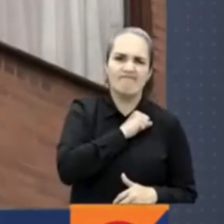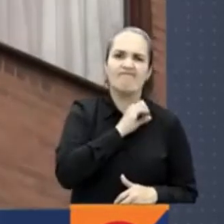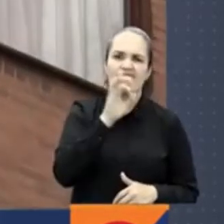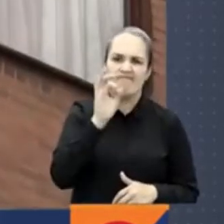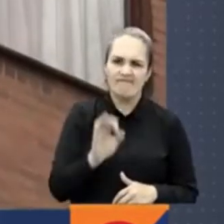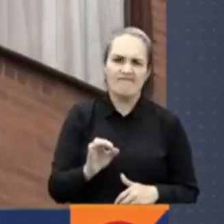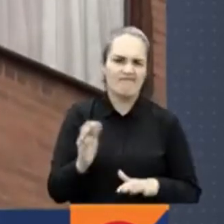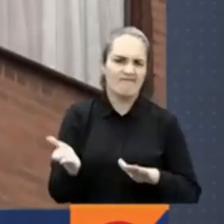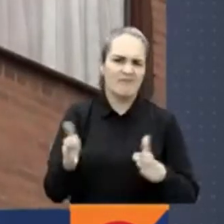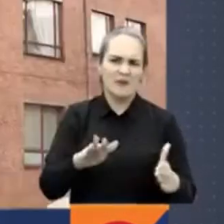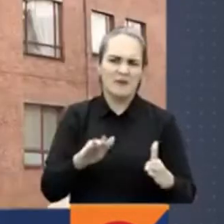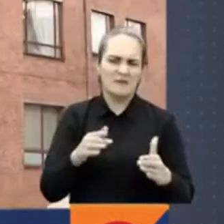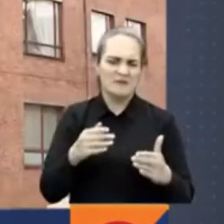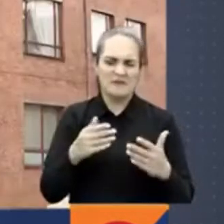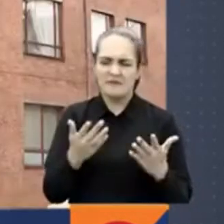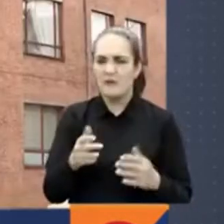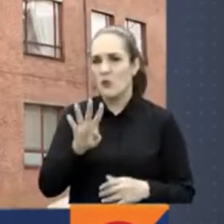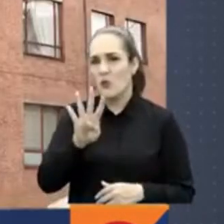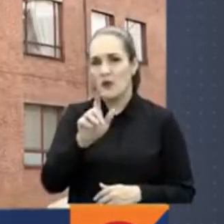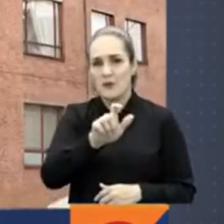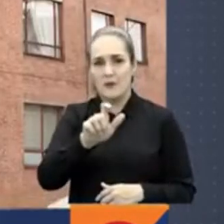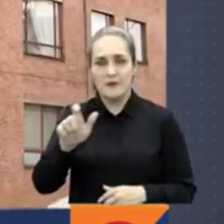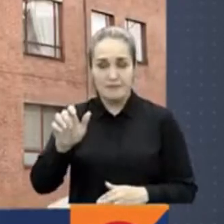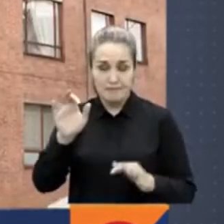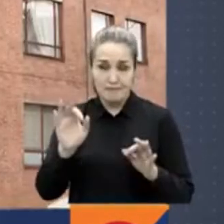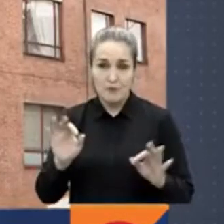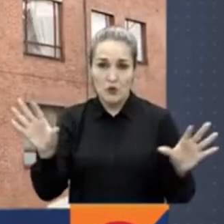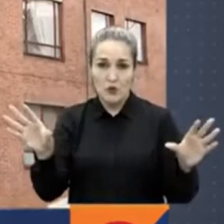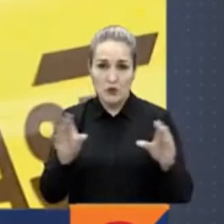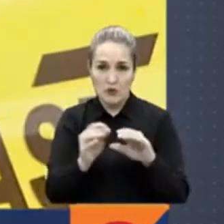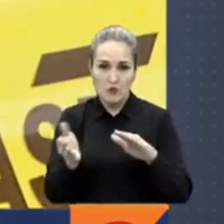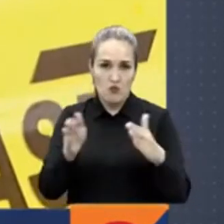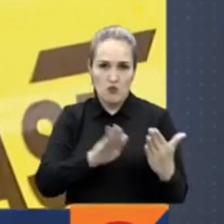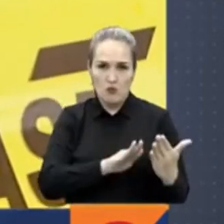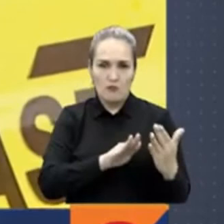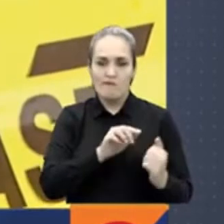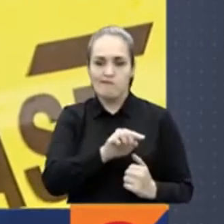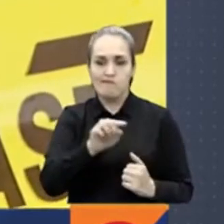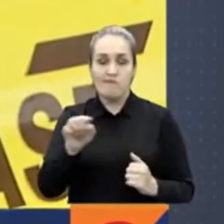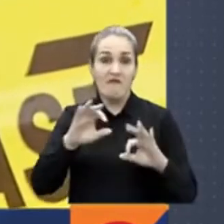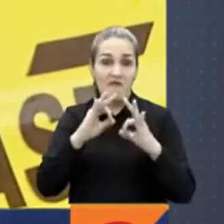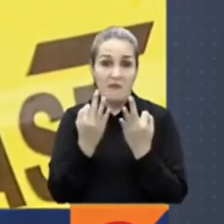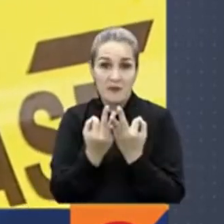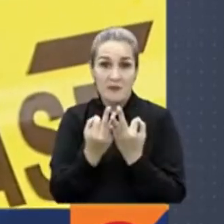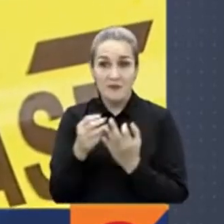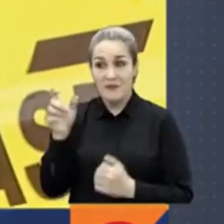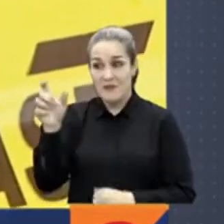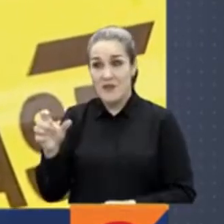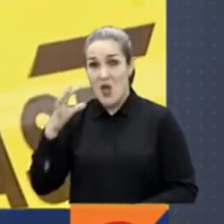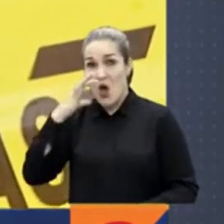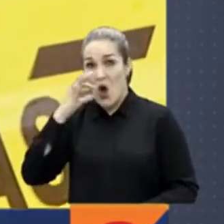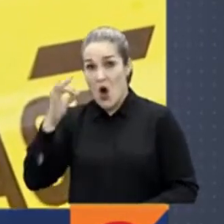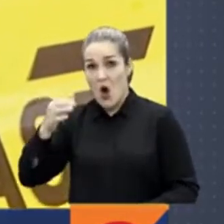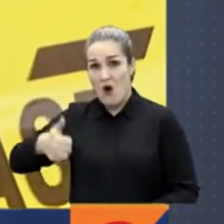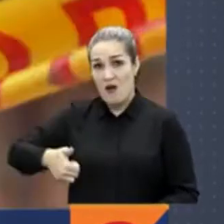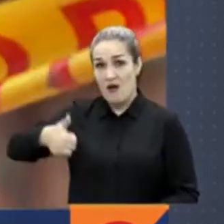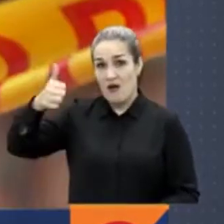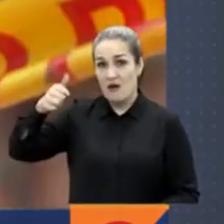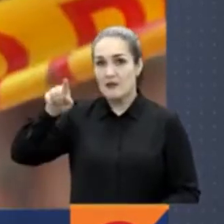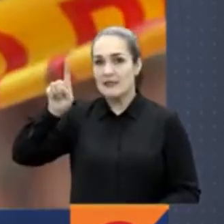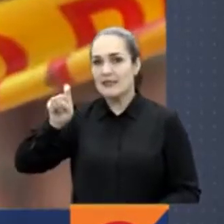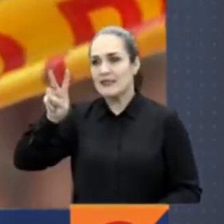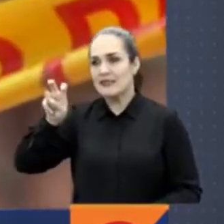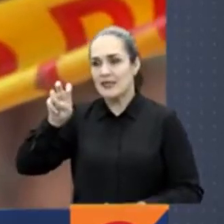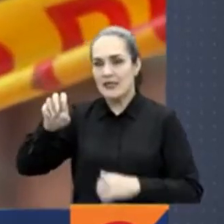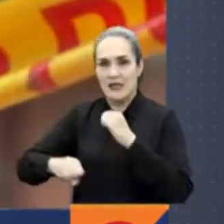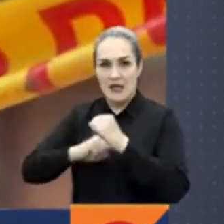una verdadera tragedia, cuatro integrantes de una misma familia perdieron la vida. El hombre, el jefe de la familia, de 67 años de edad, le